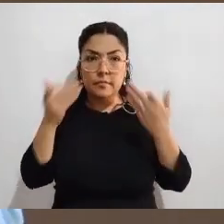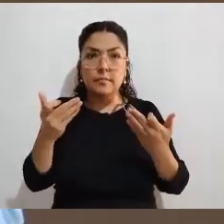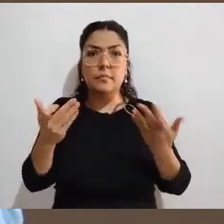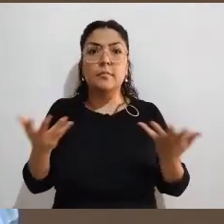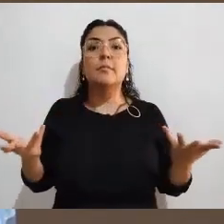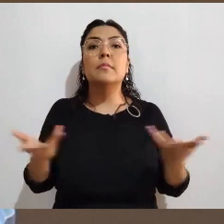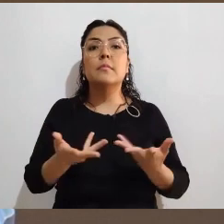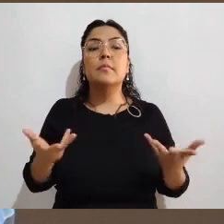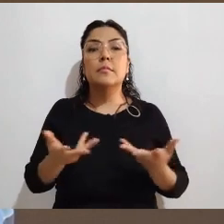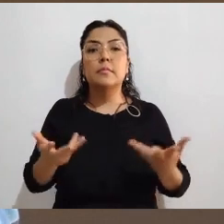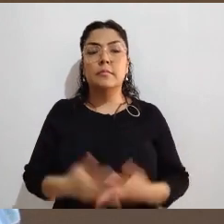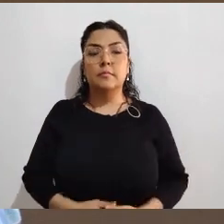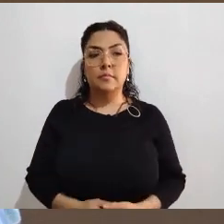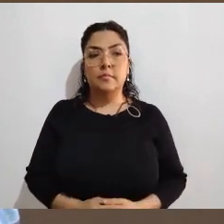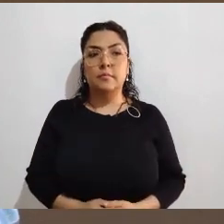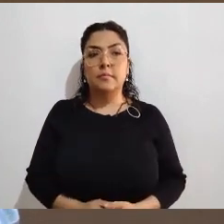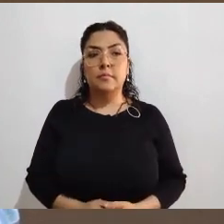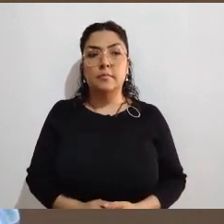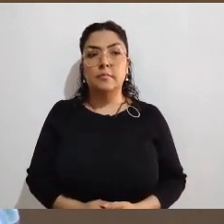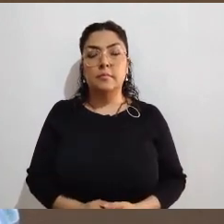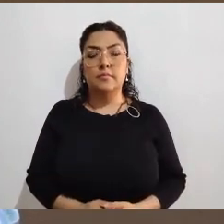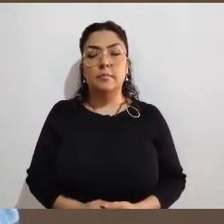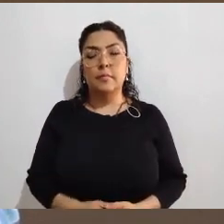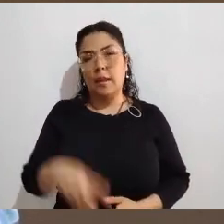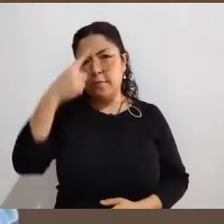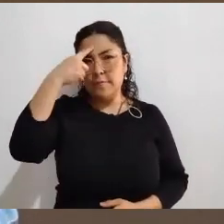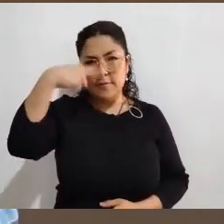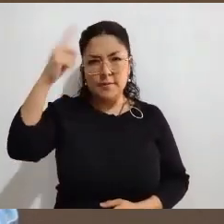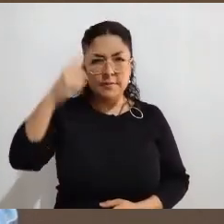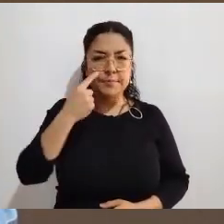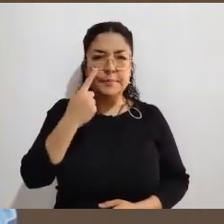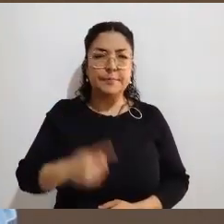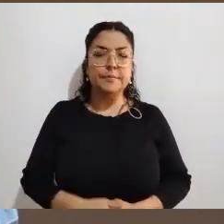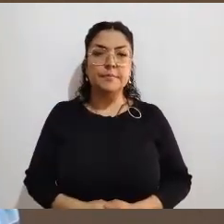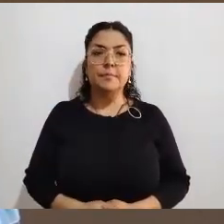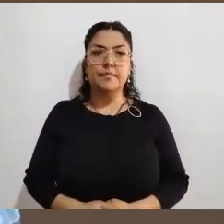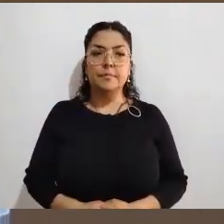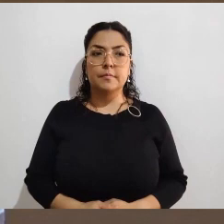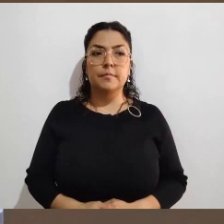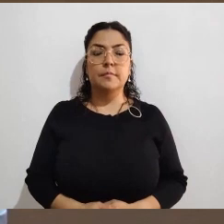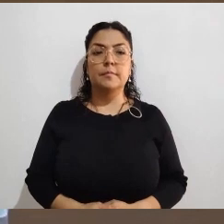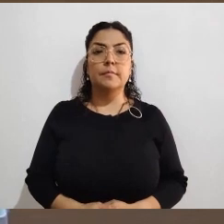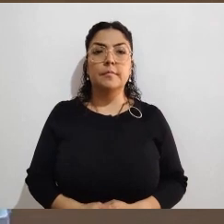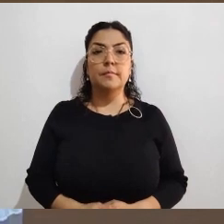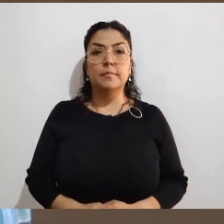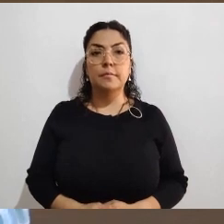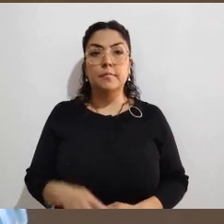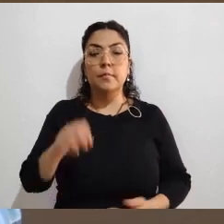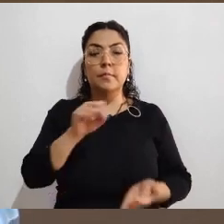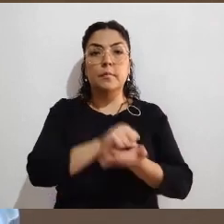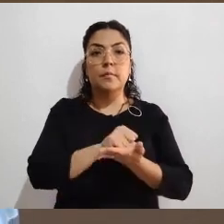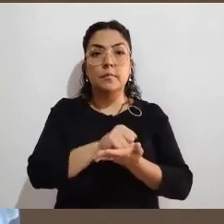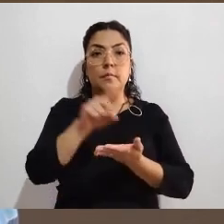Ya en temas prácticos, administrativos, es muy sencillo. La ciudadanía tiene que hacer favor de